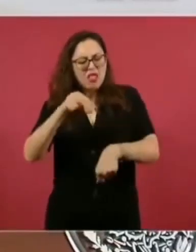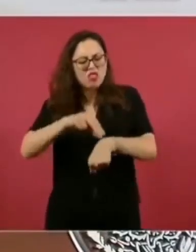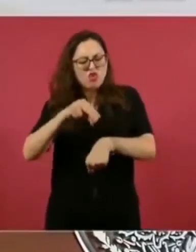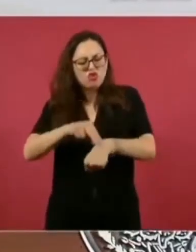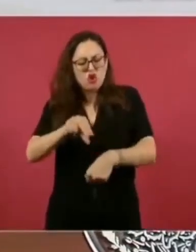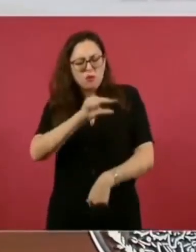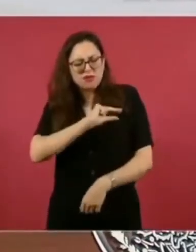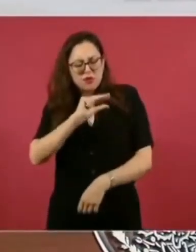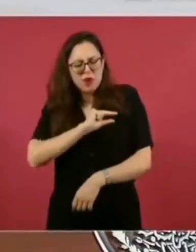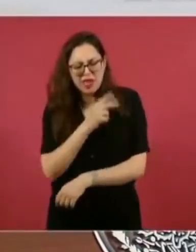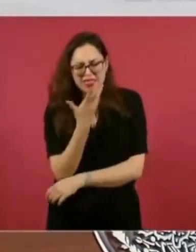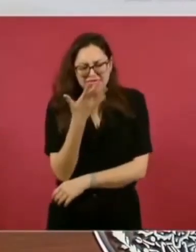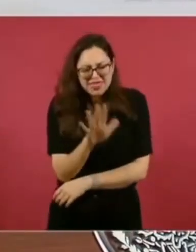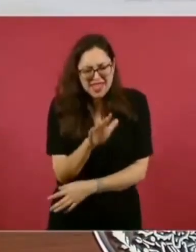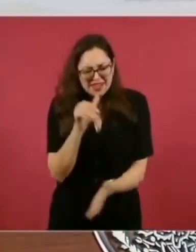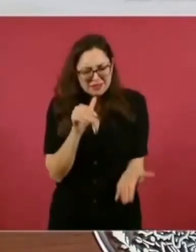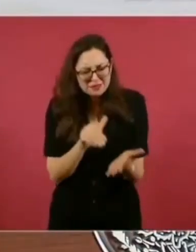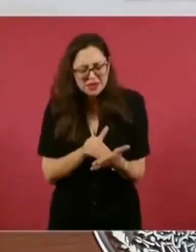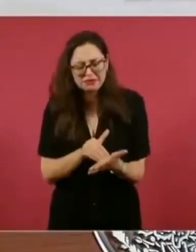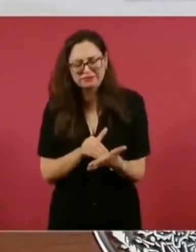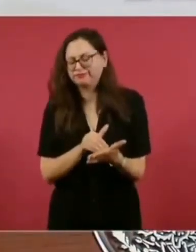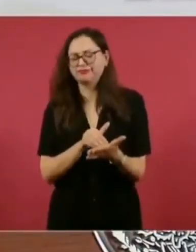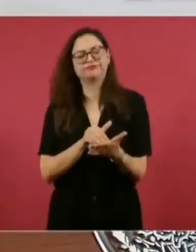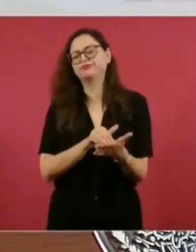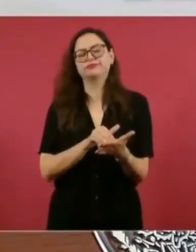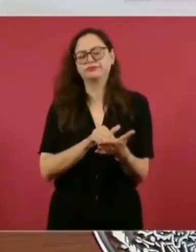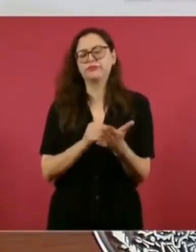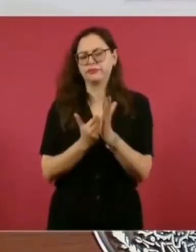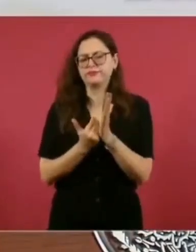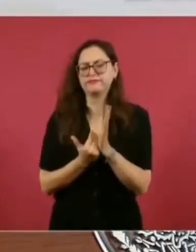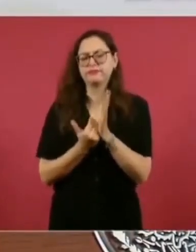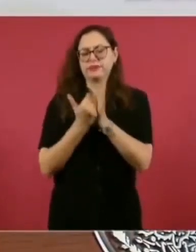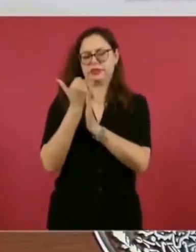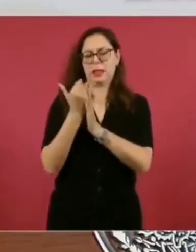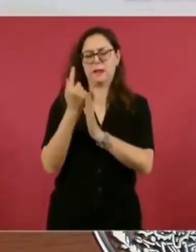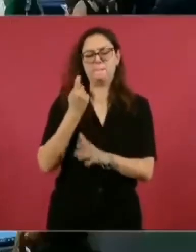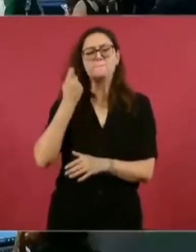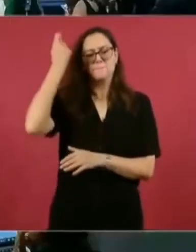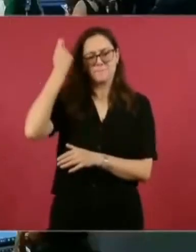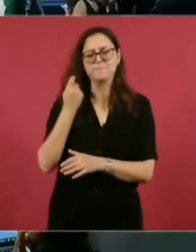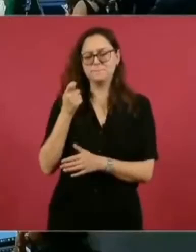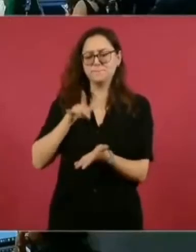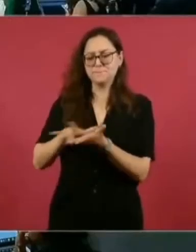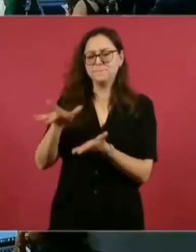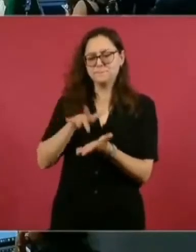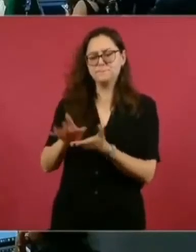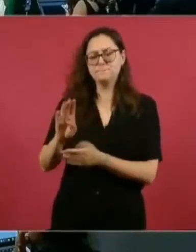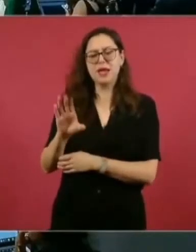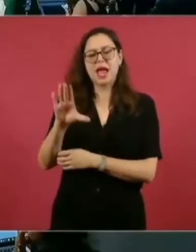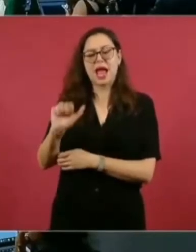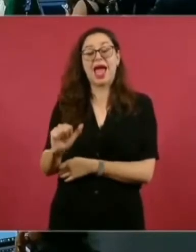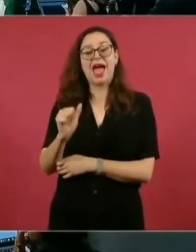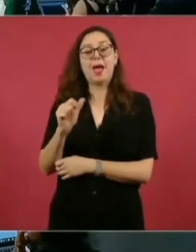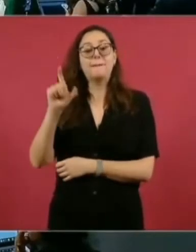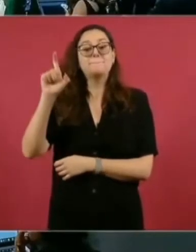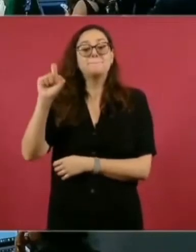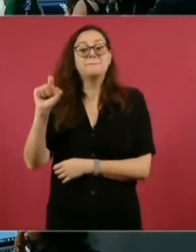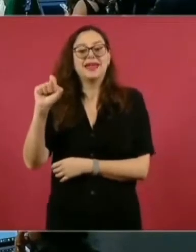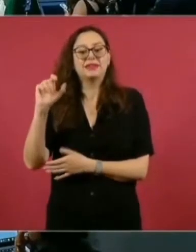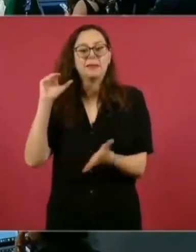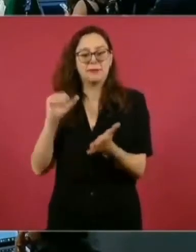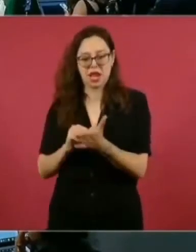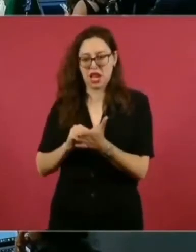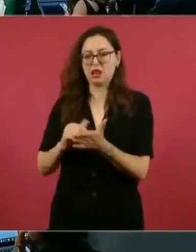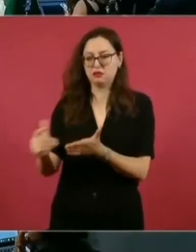las asociaciones de médicos privados, algunas, nos mandaron escritos